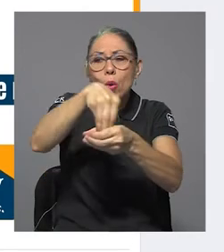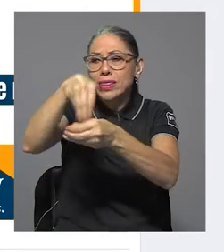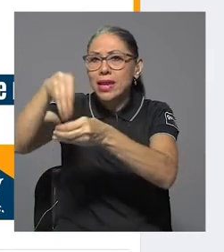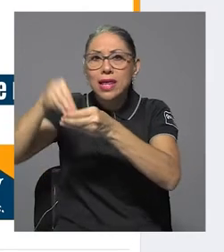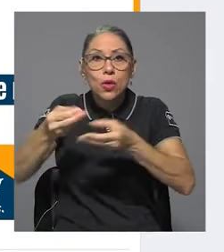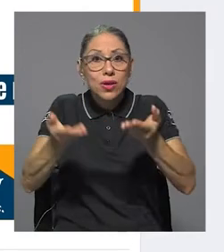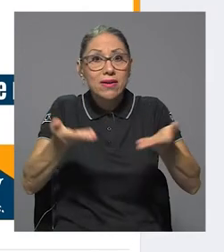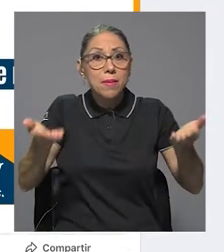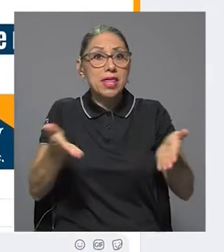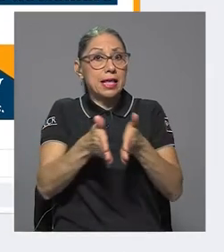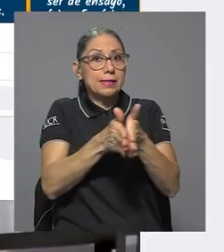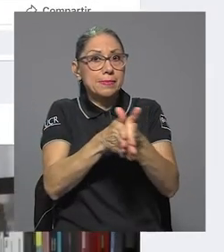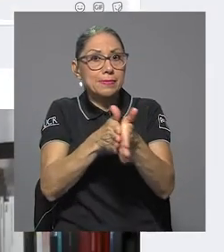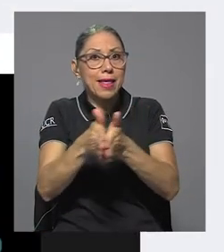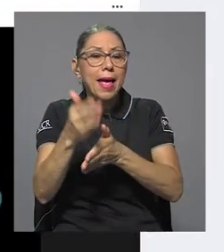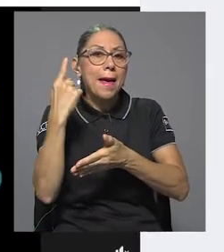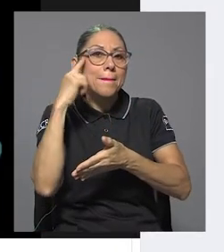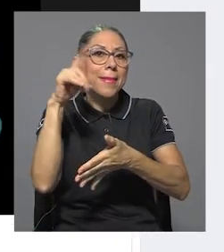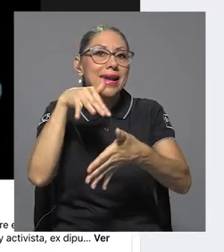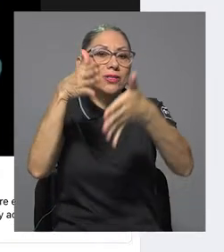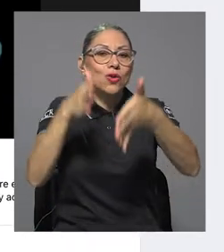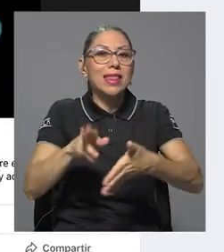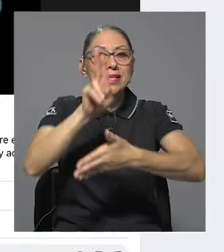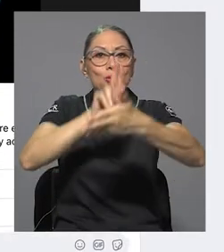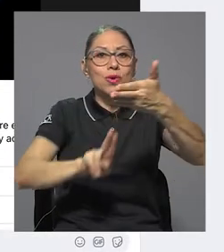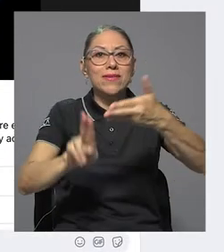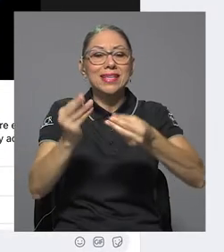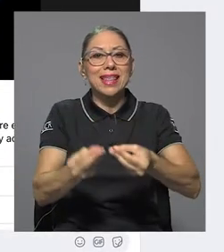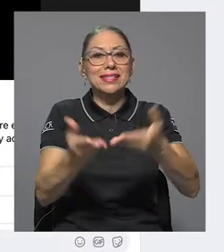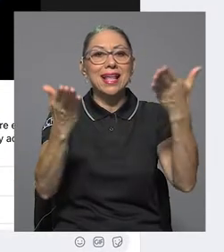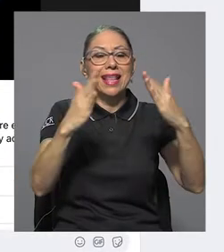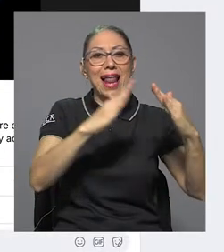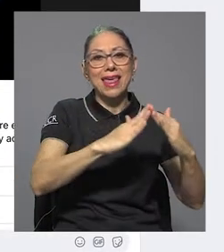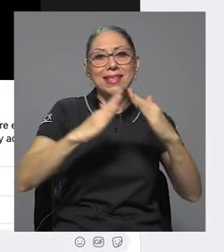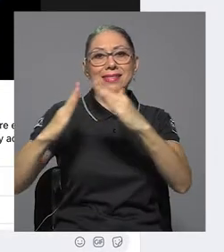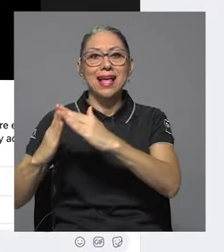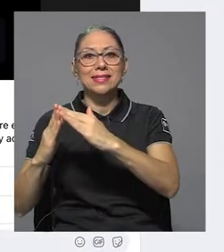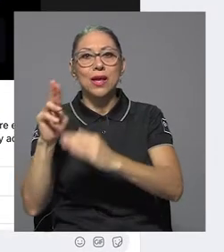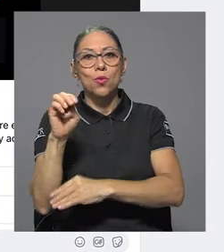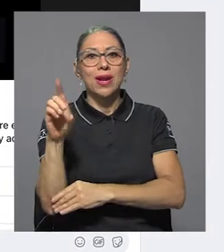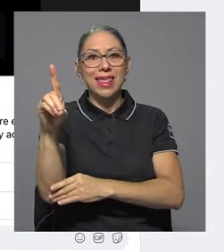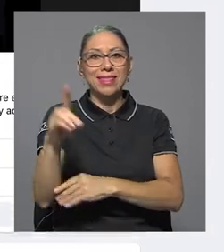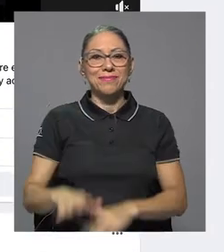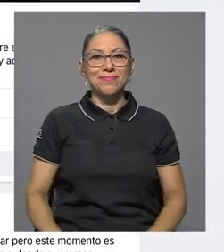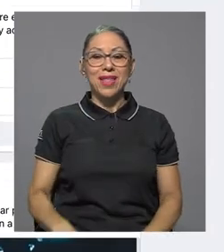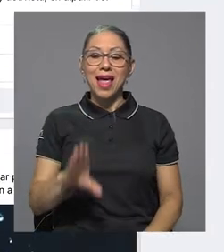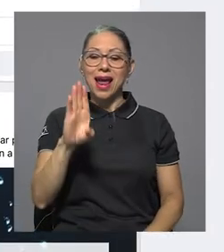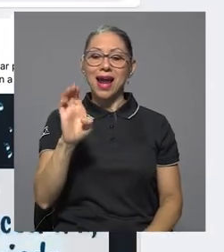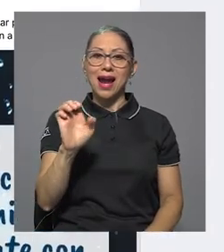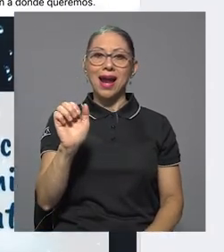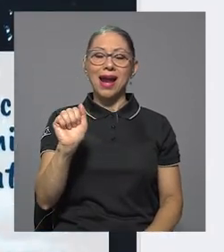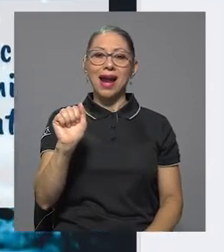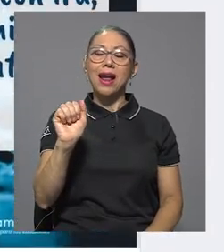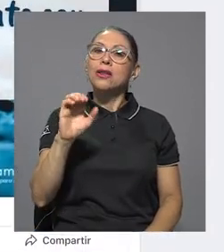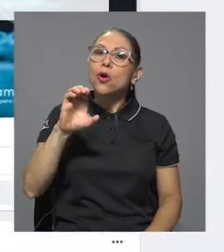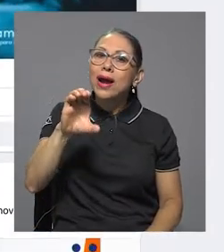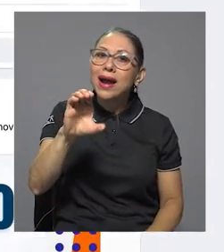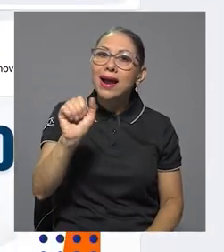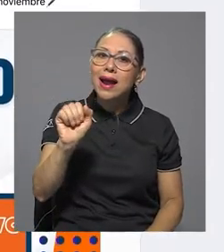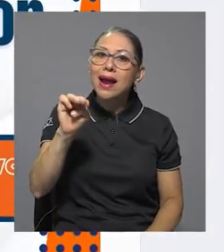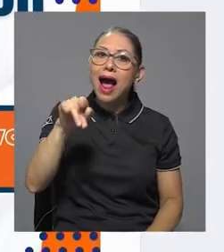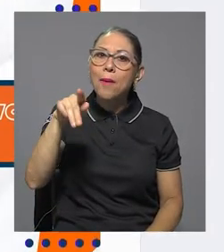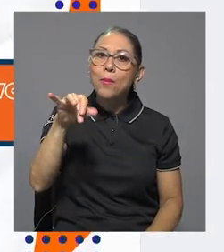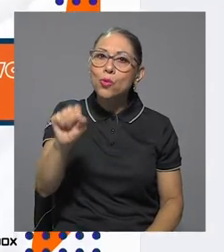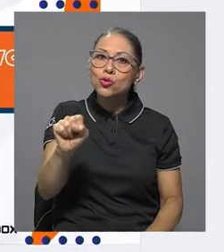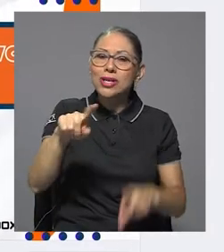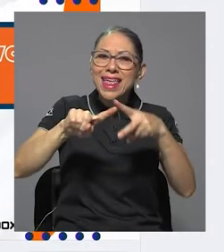útiles para las y los estudiantes de la Universidad Estatal a Distancia, UNED. Campus nace en el año